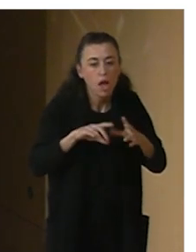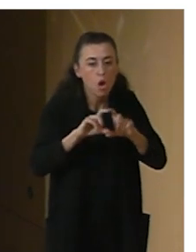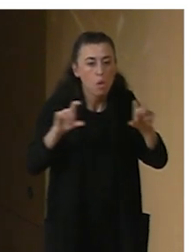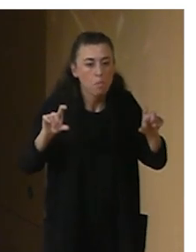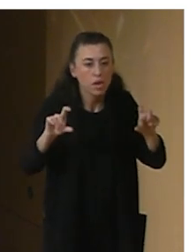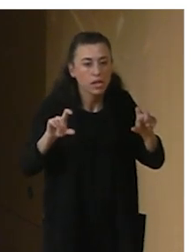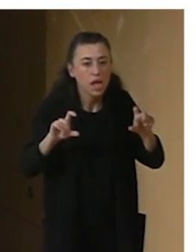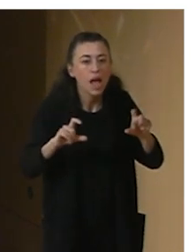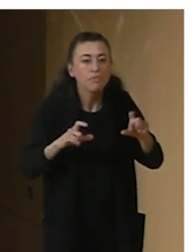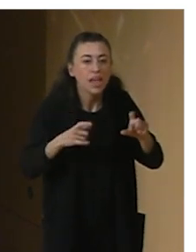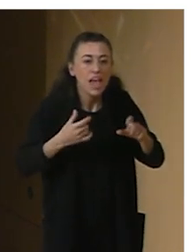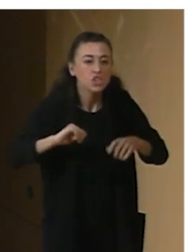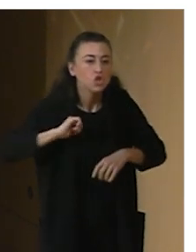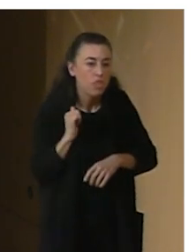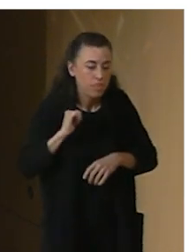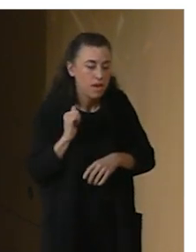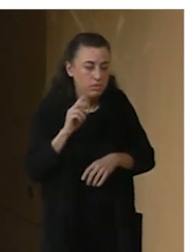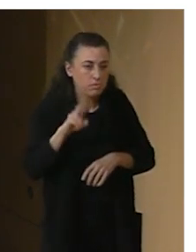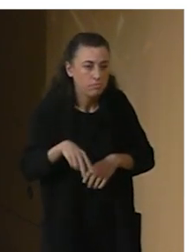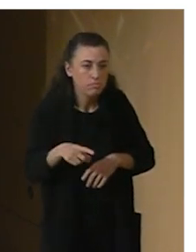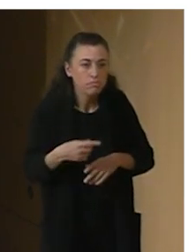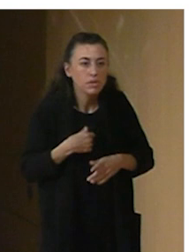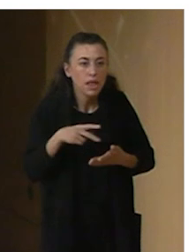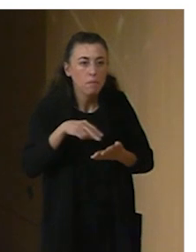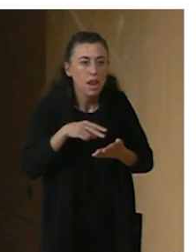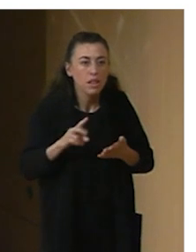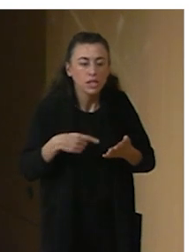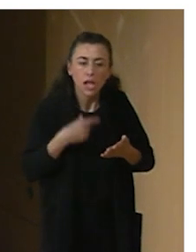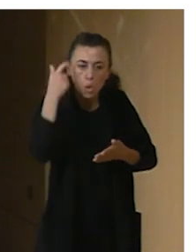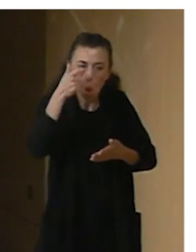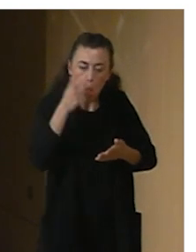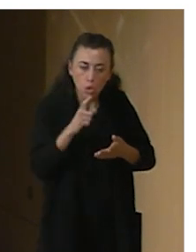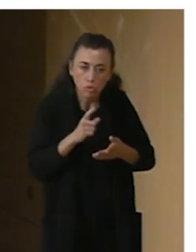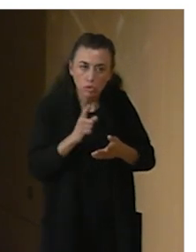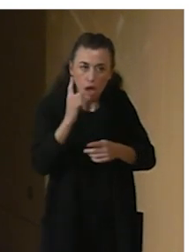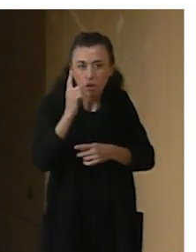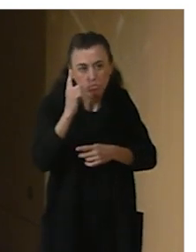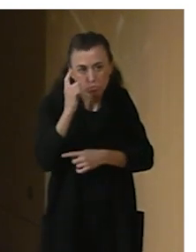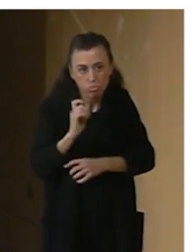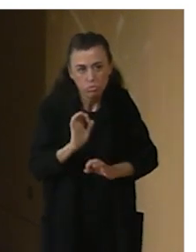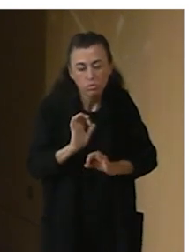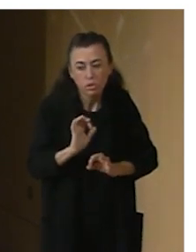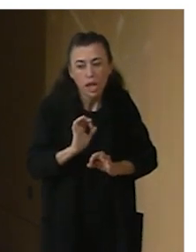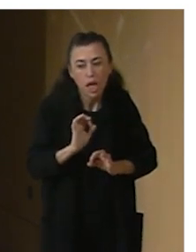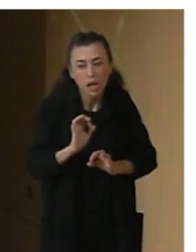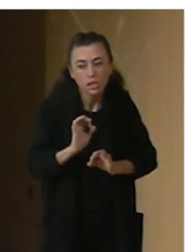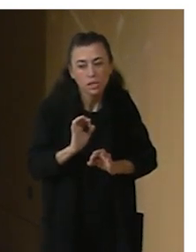Esto es un espectáculo más acotado, sí que tiene una duración determinada y tiene una escenografía que es la que estáis viendo en la imagen.